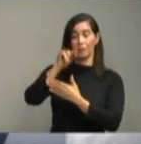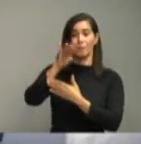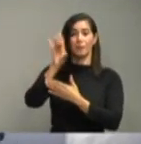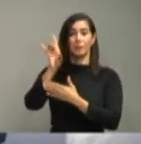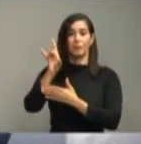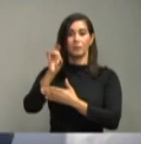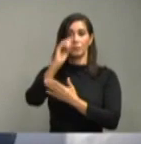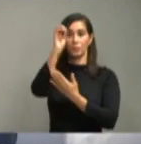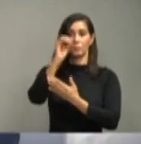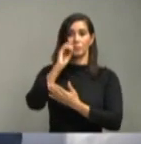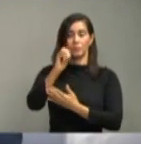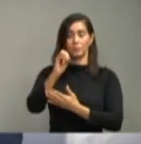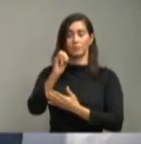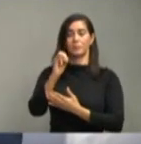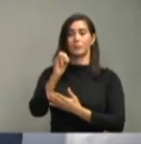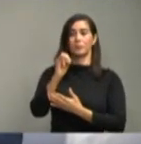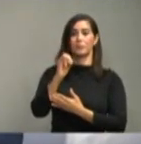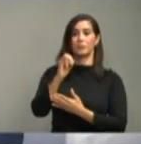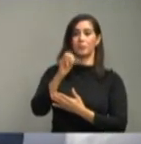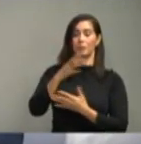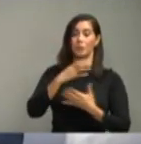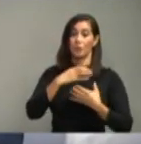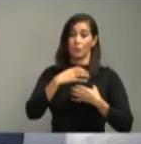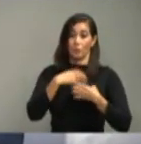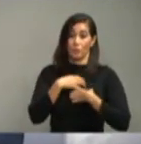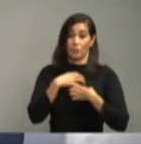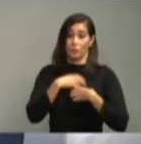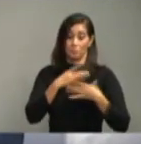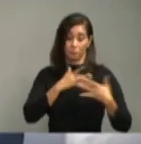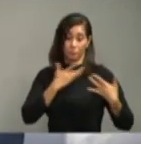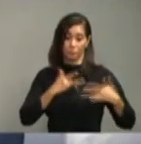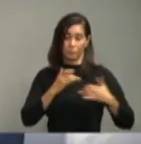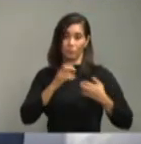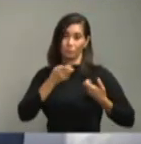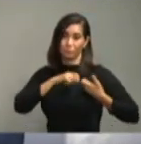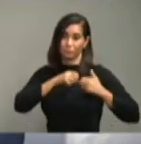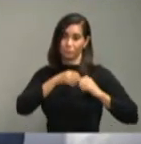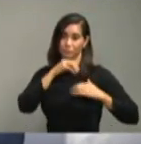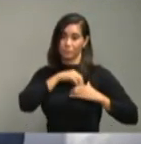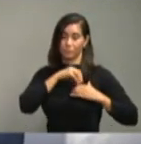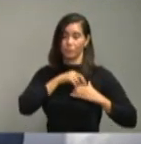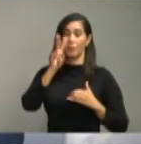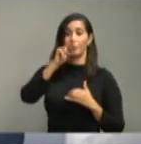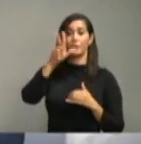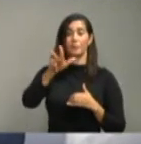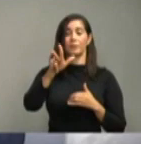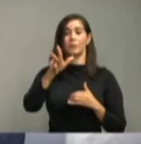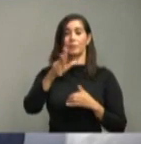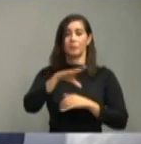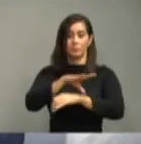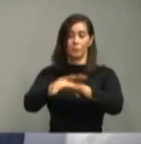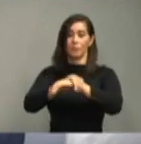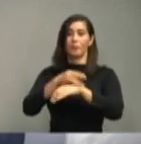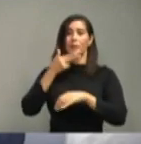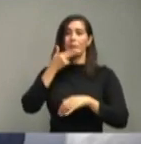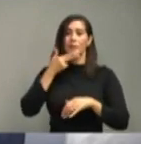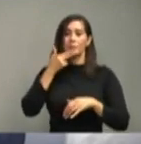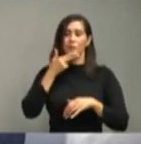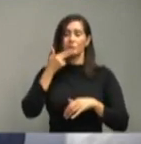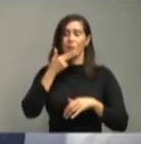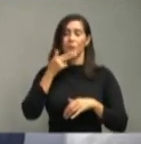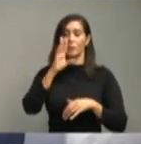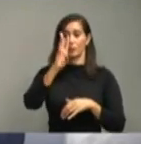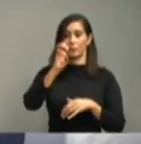% corresponden a hipertensión arterial, 23% a diabetes, 6